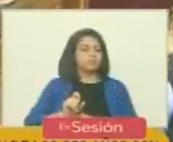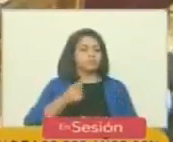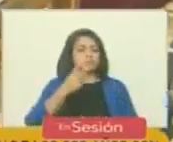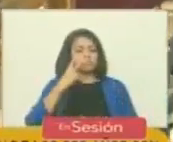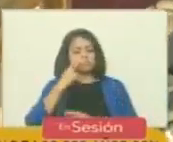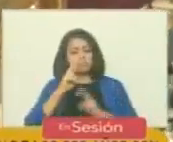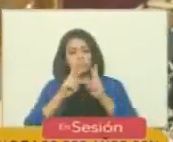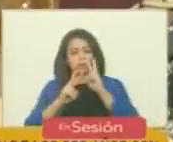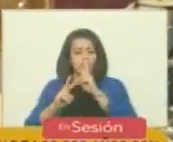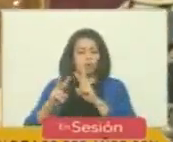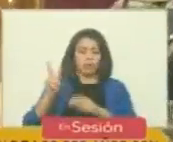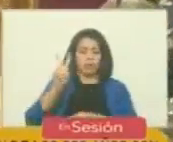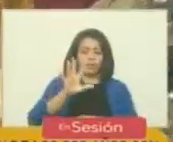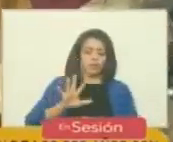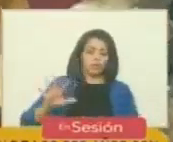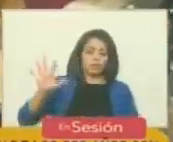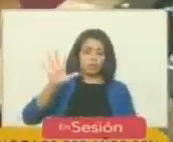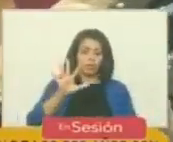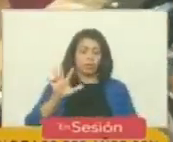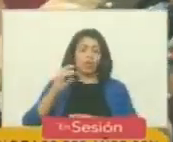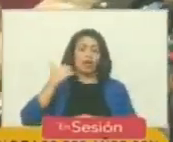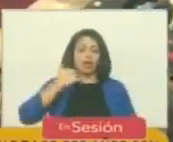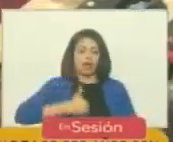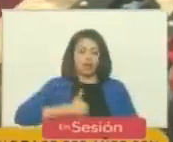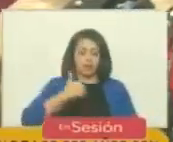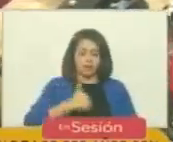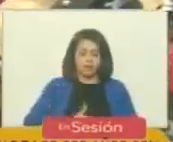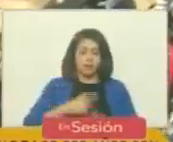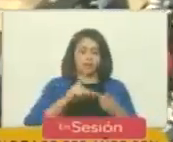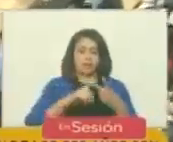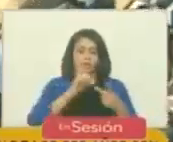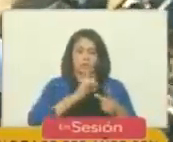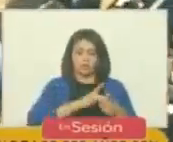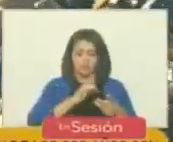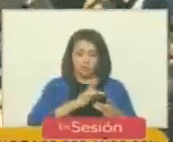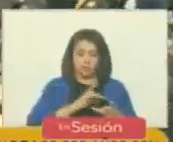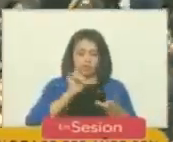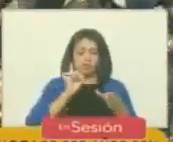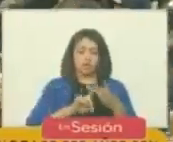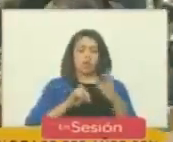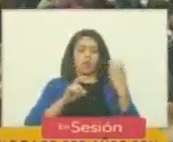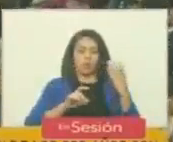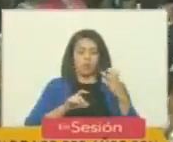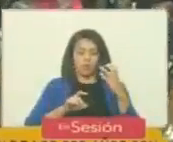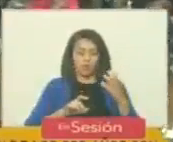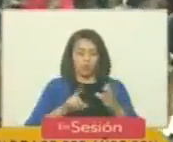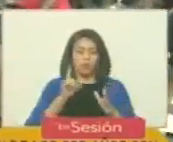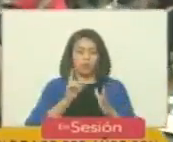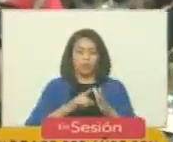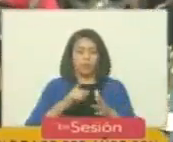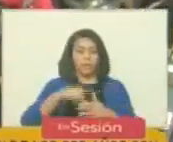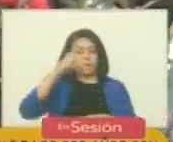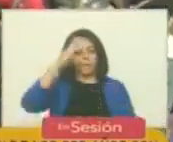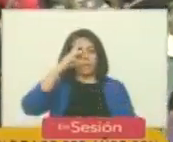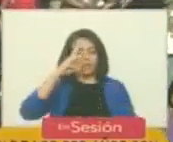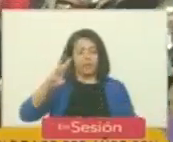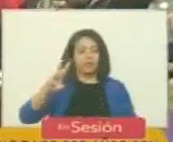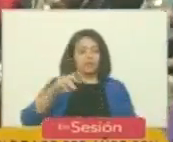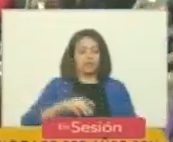por Venezuela, por Argentina, por Chile, por Colombia, por México,